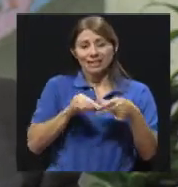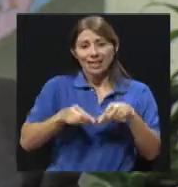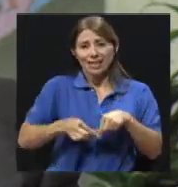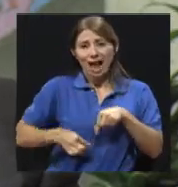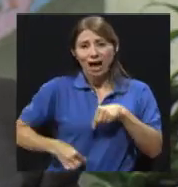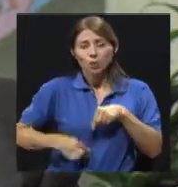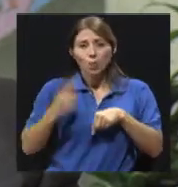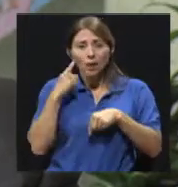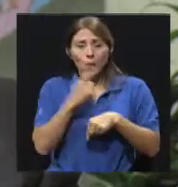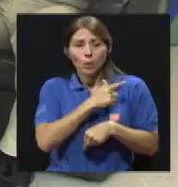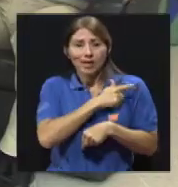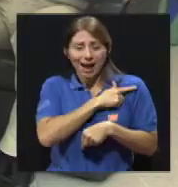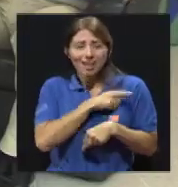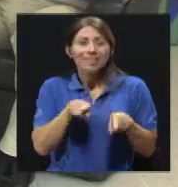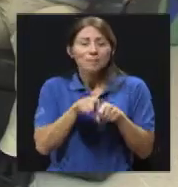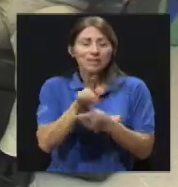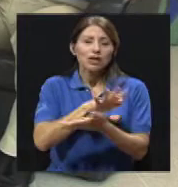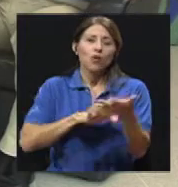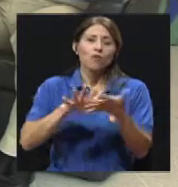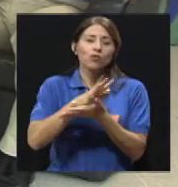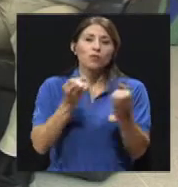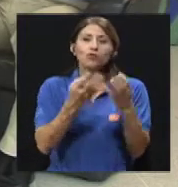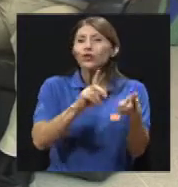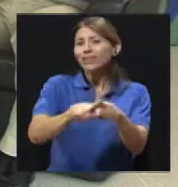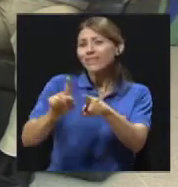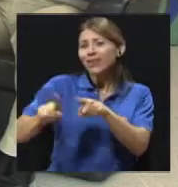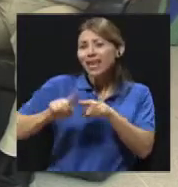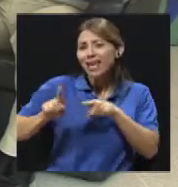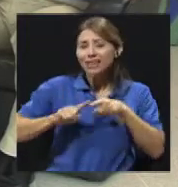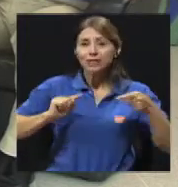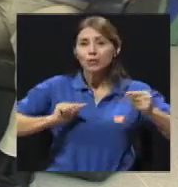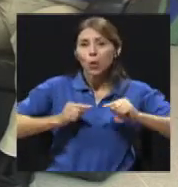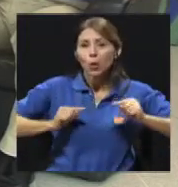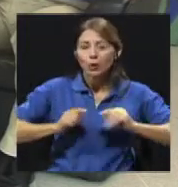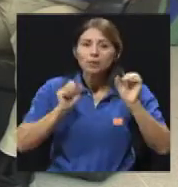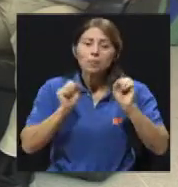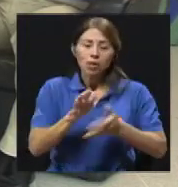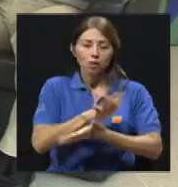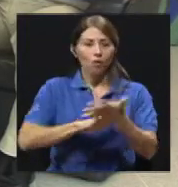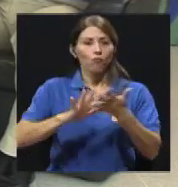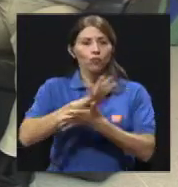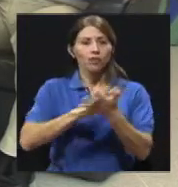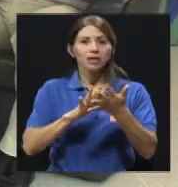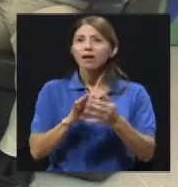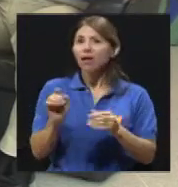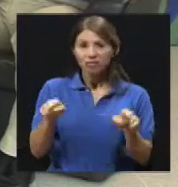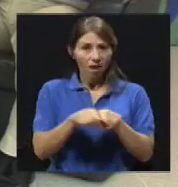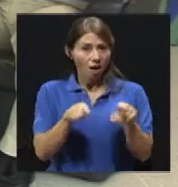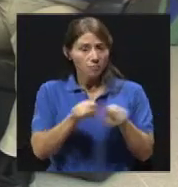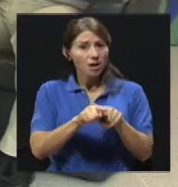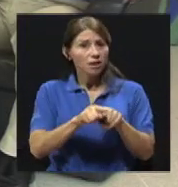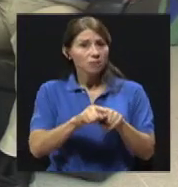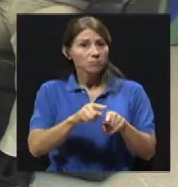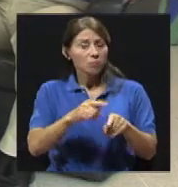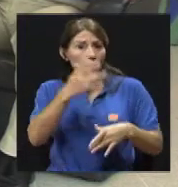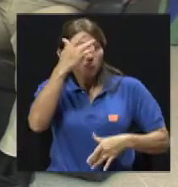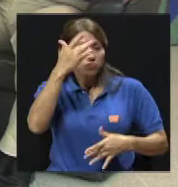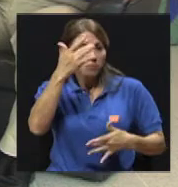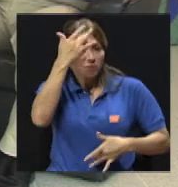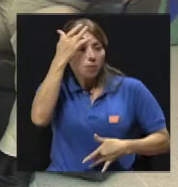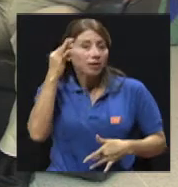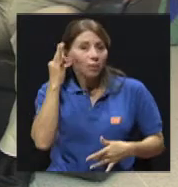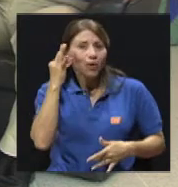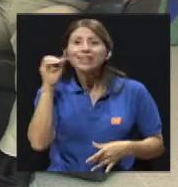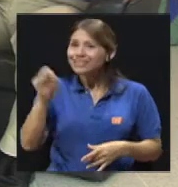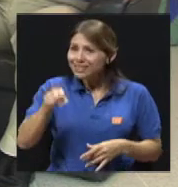apendicitis aguda. Problemas ginecológicos, por ejemplo, en el caso de las mujeres. Claro, enfermedades de la mujer. Muchas